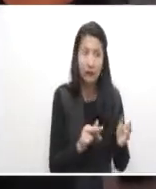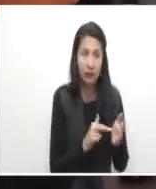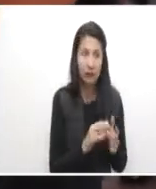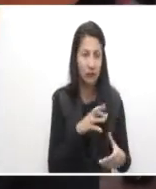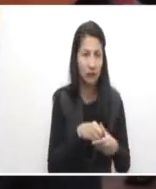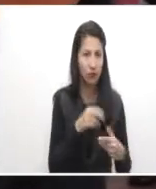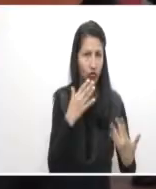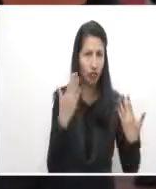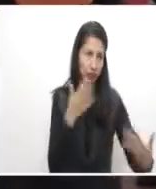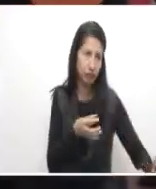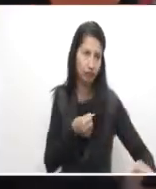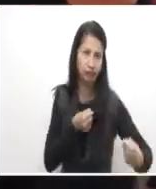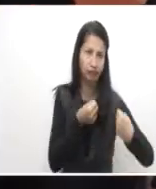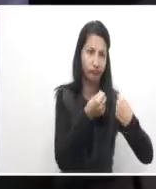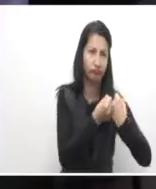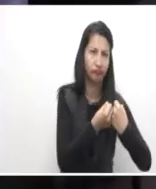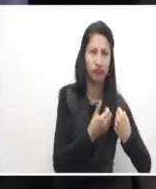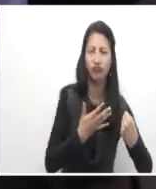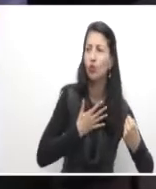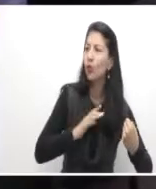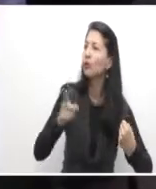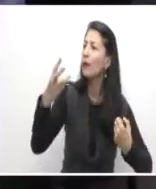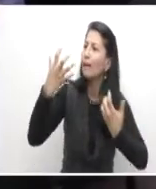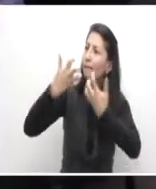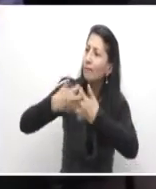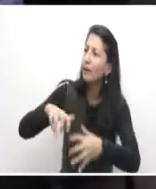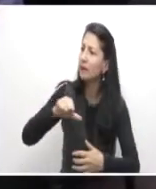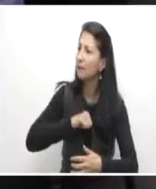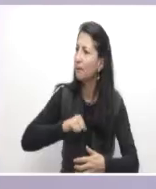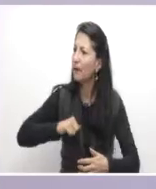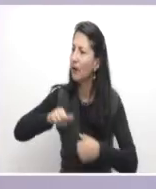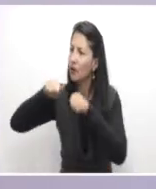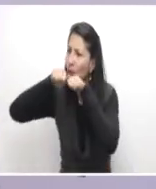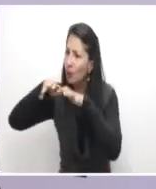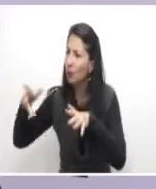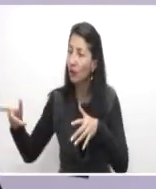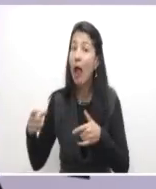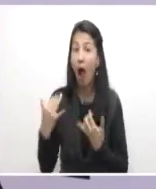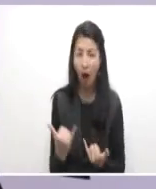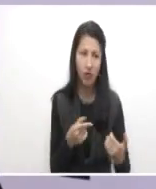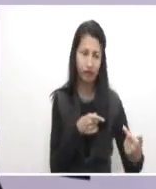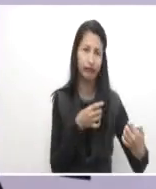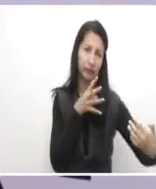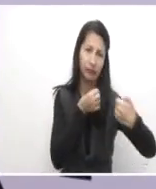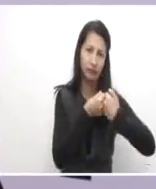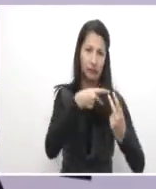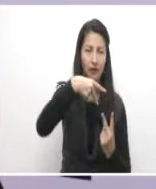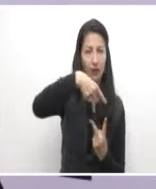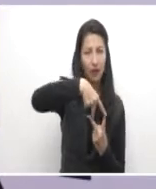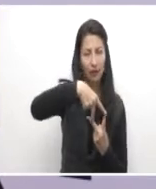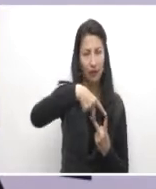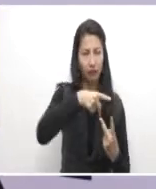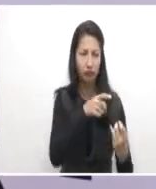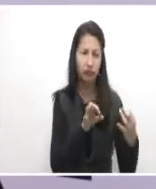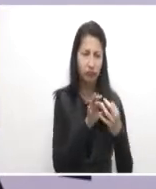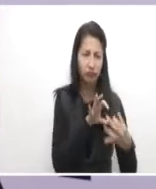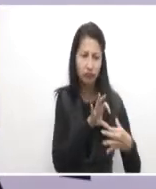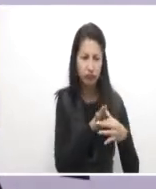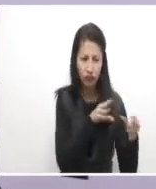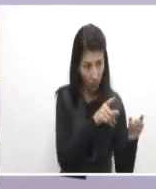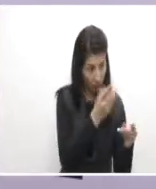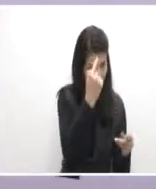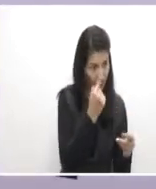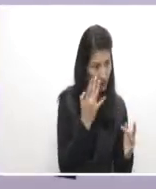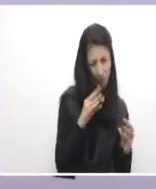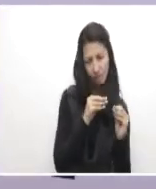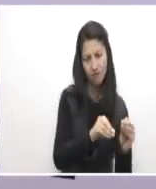case para hacer alianzas con entidades públicas y privadas. En este caso nos estamos aliando con Avianca para formar el talento humano que ellos requieren de manera conjunta a